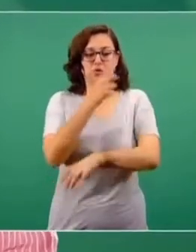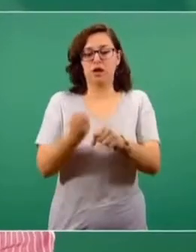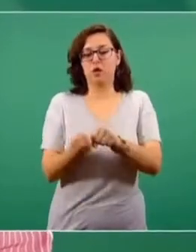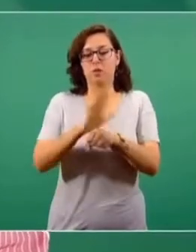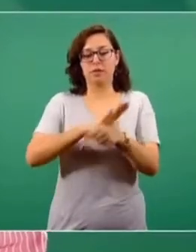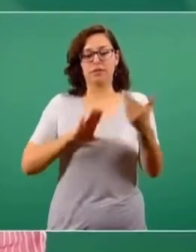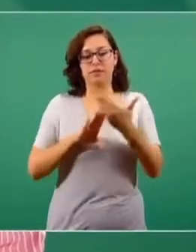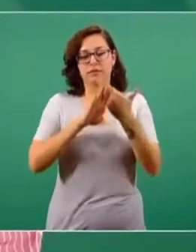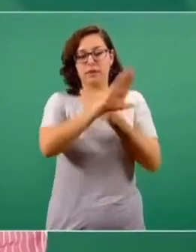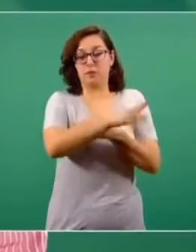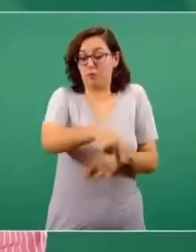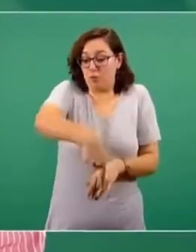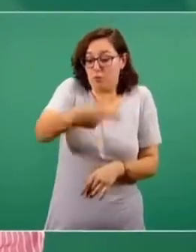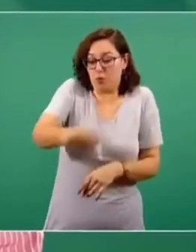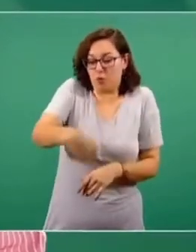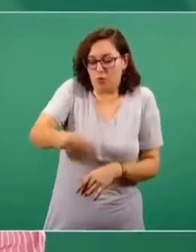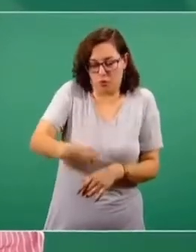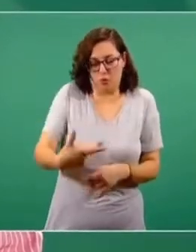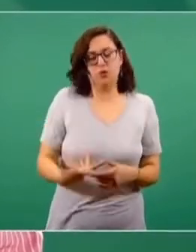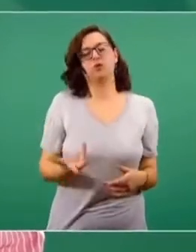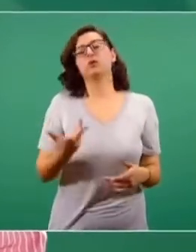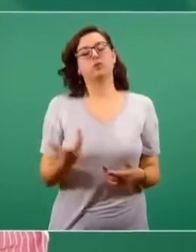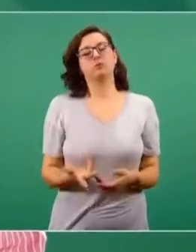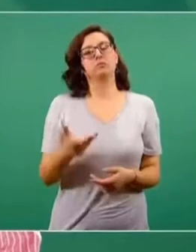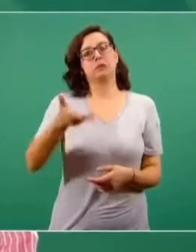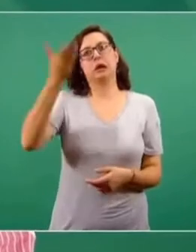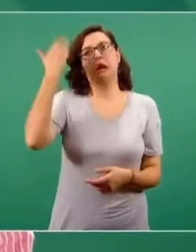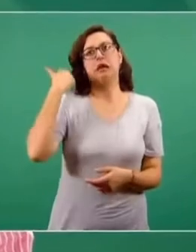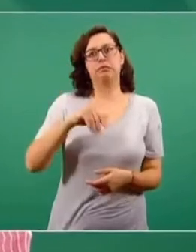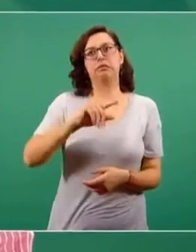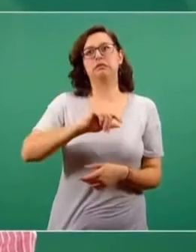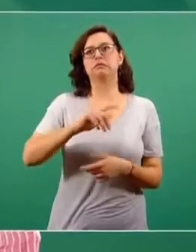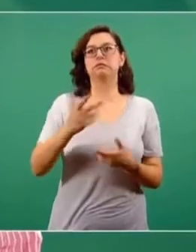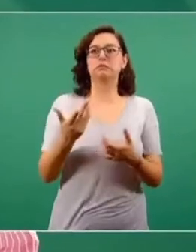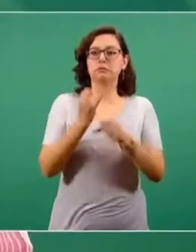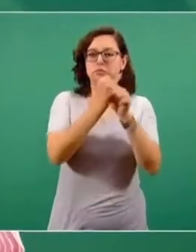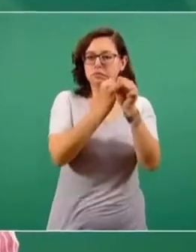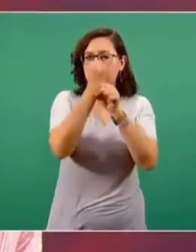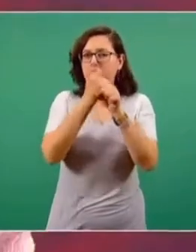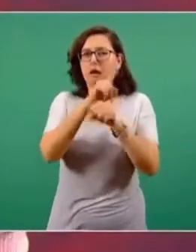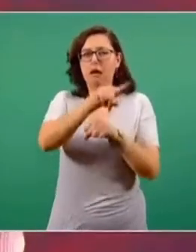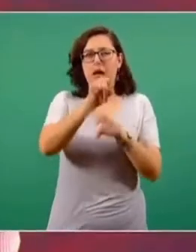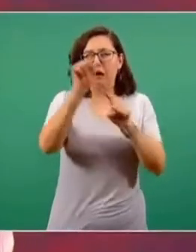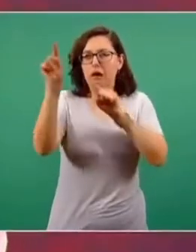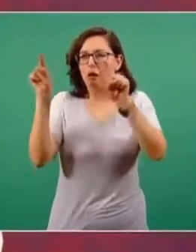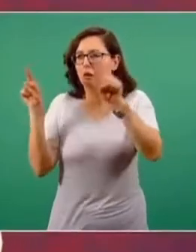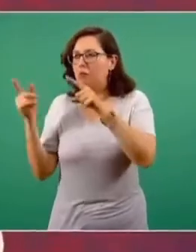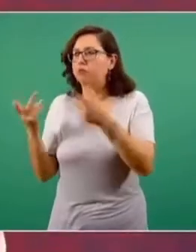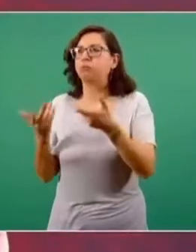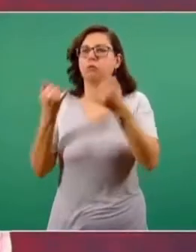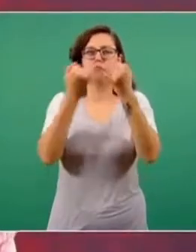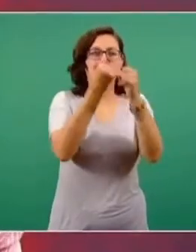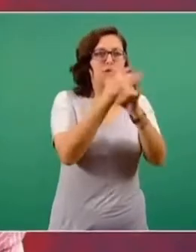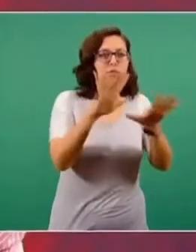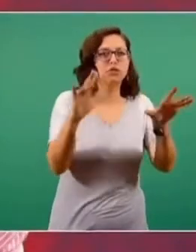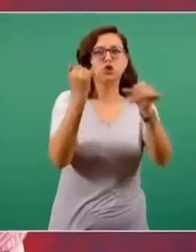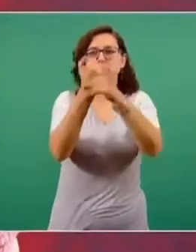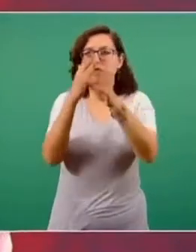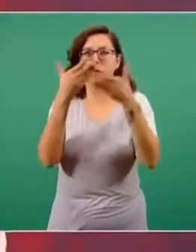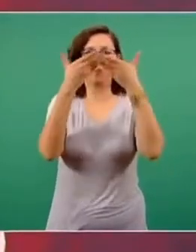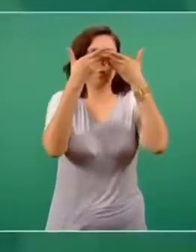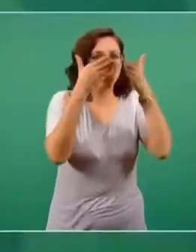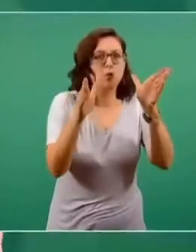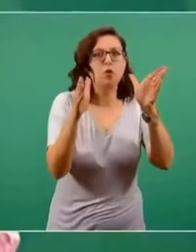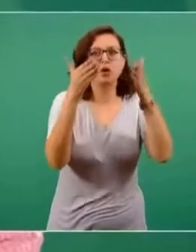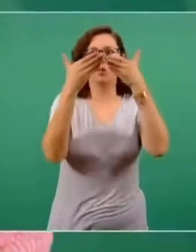tecnología y desarrollos científicos que se habían usado en otras partes del mundo, que son de acceso público, reitero la